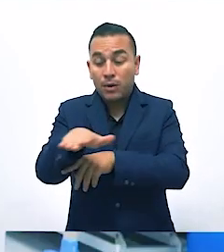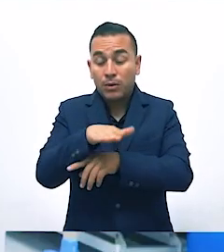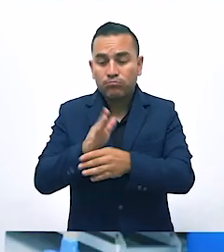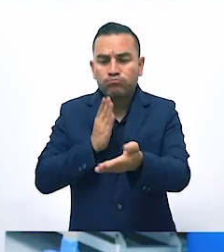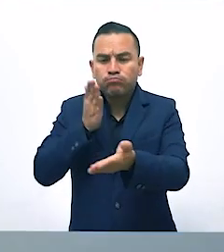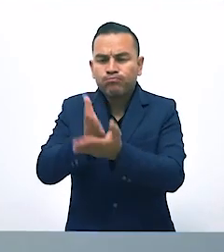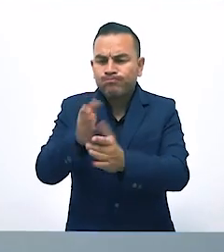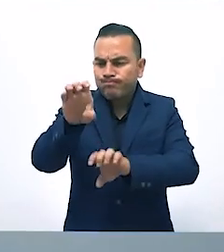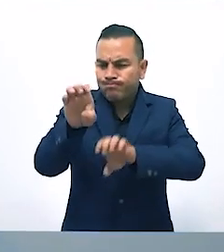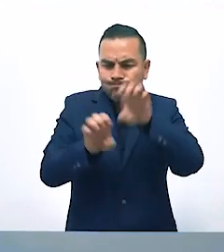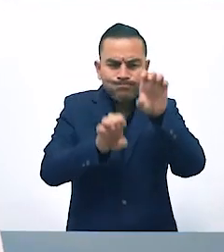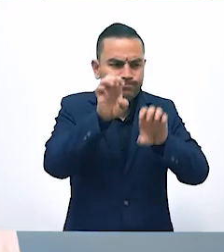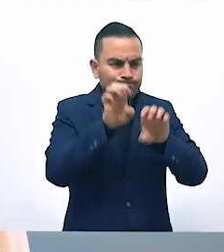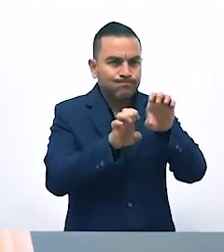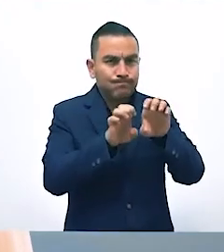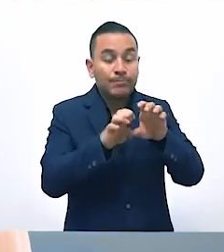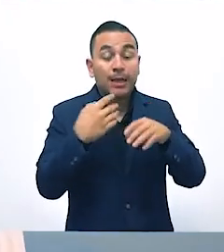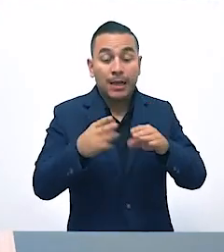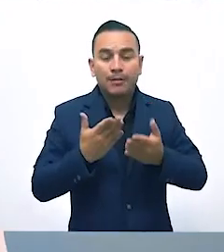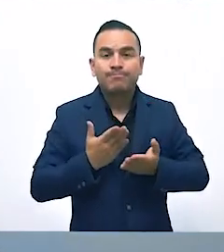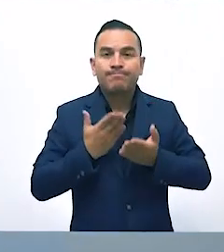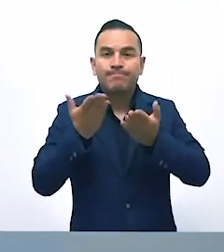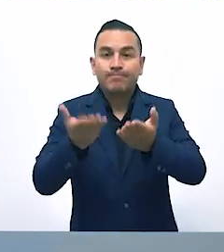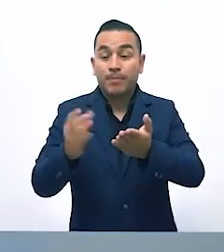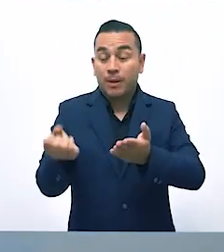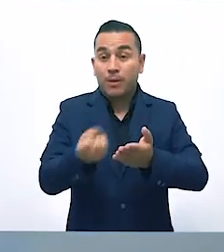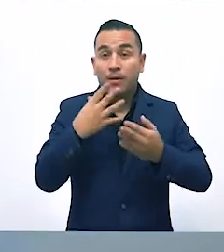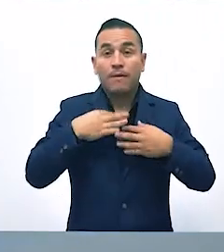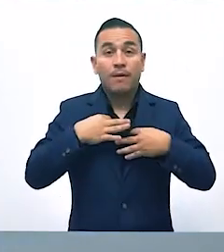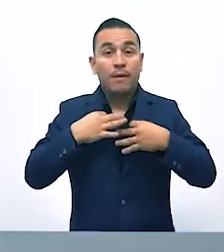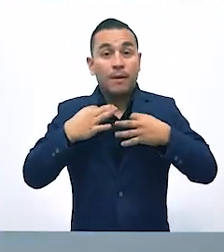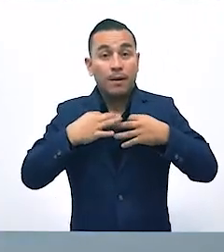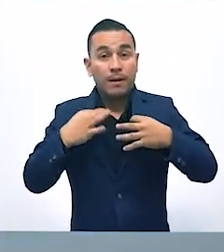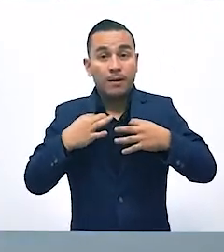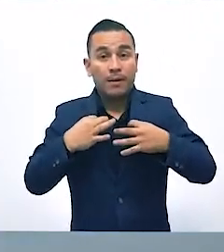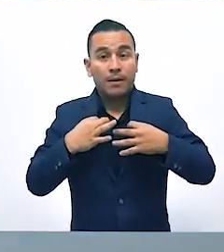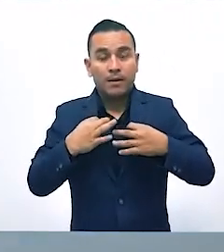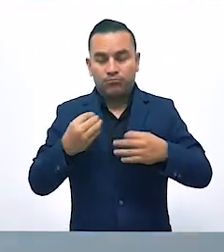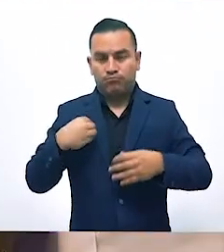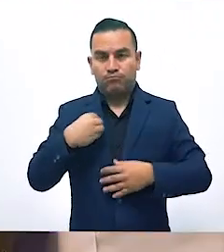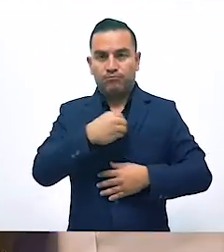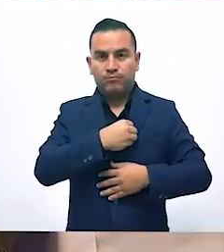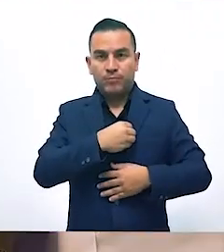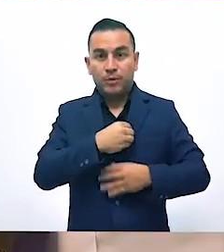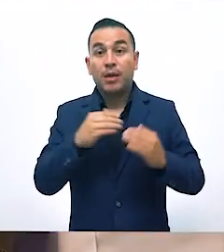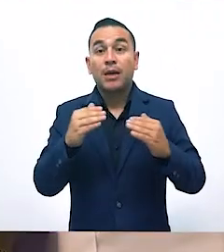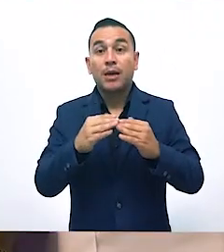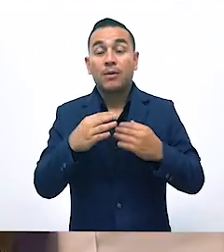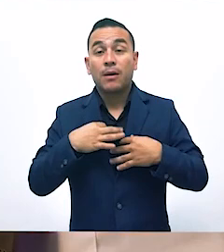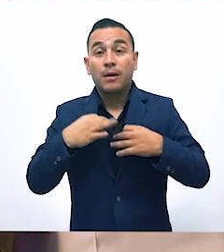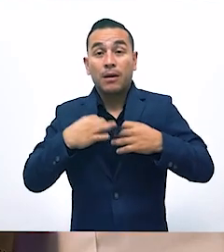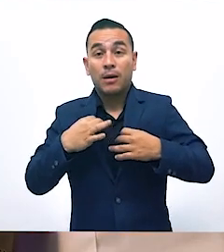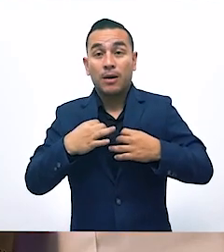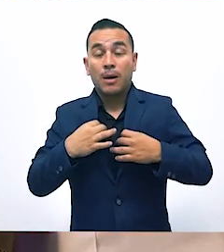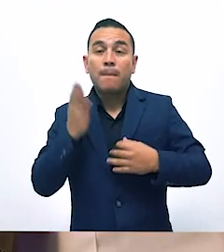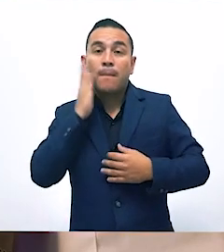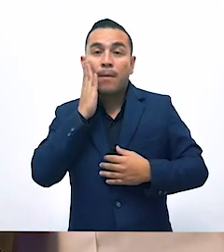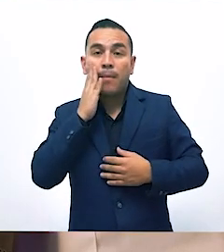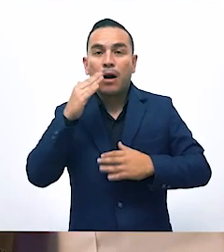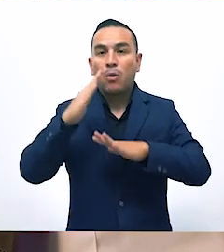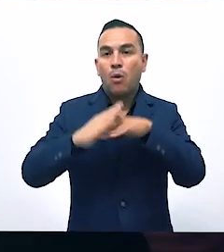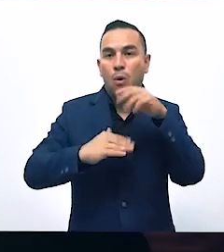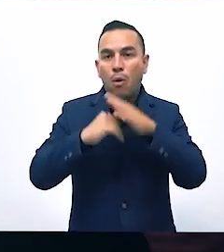país. Además, estamos entregando nuevos uniformes al personal de maternidad. Batas para que las mamás puedan moverse